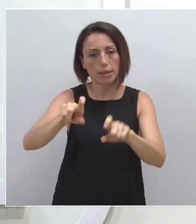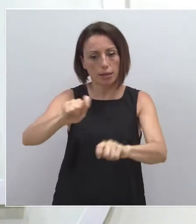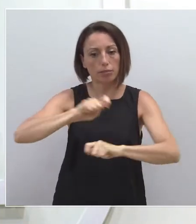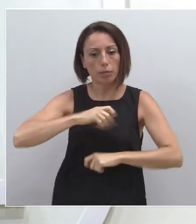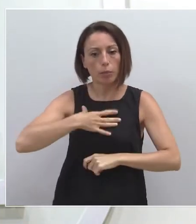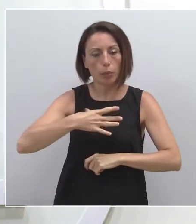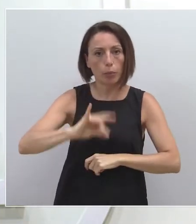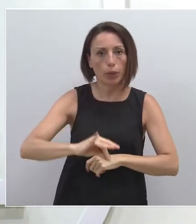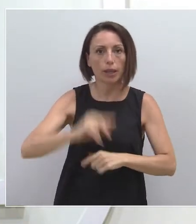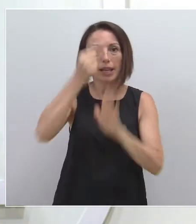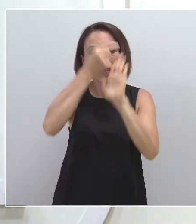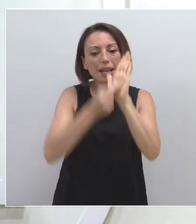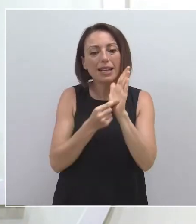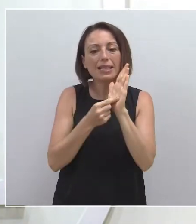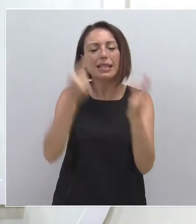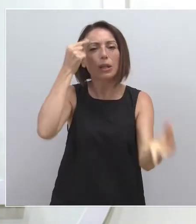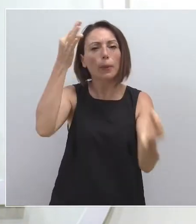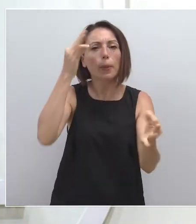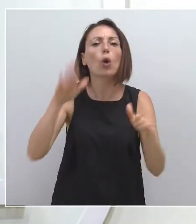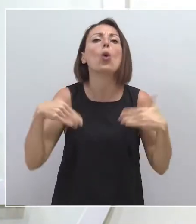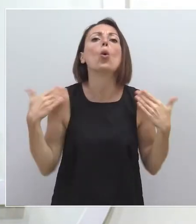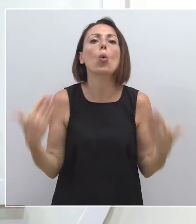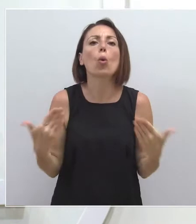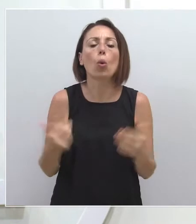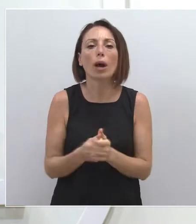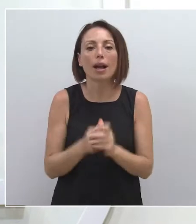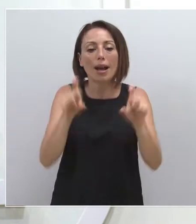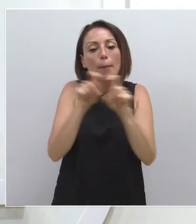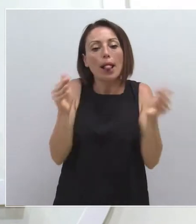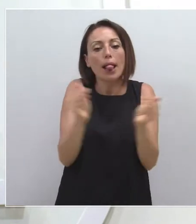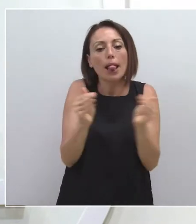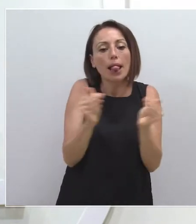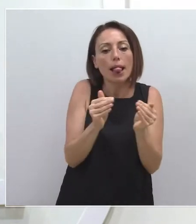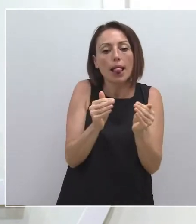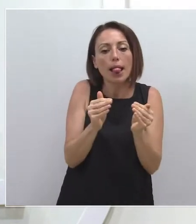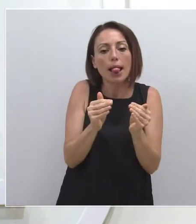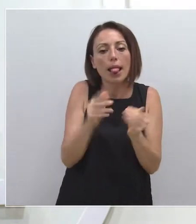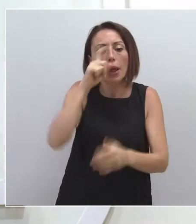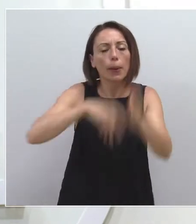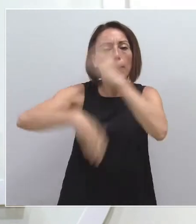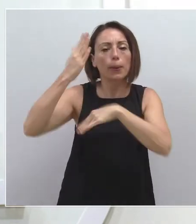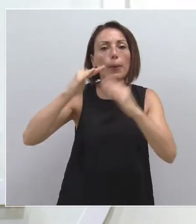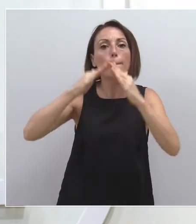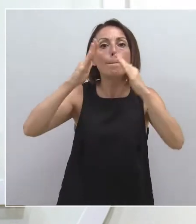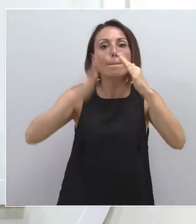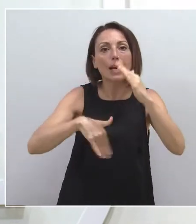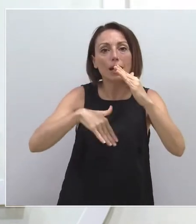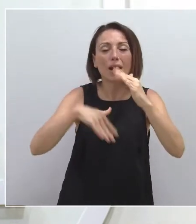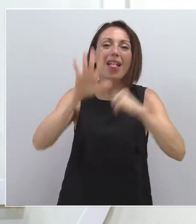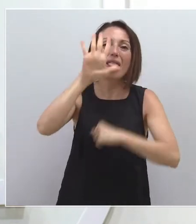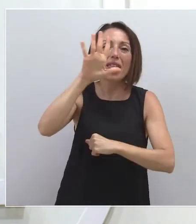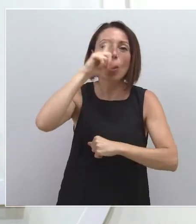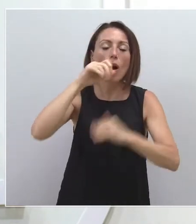Entre los requisitos exigidos figuran que sean pequeñas empresas y con una antigüedad inferior a cinco años.